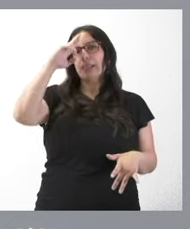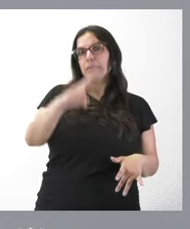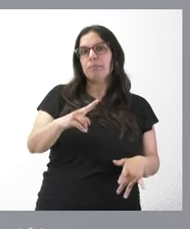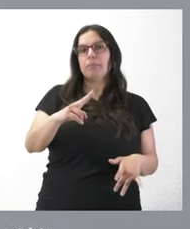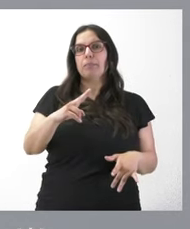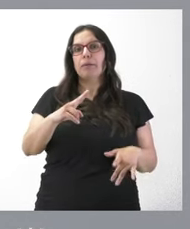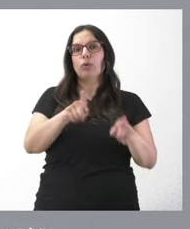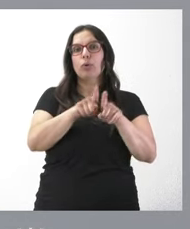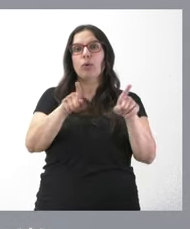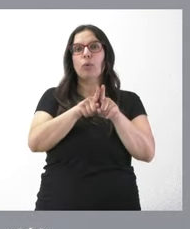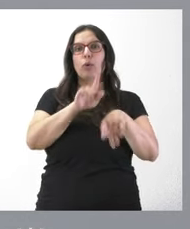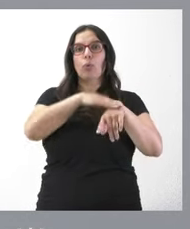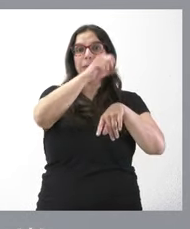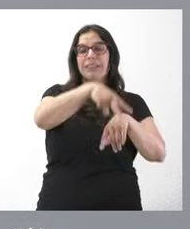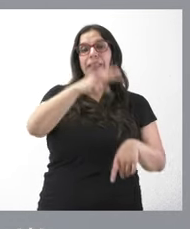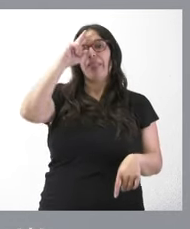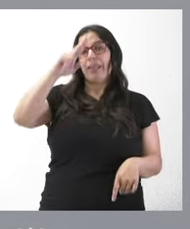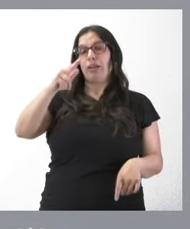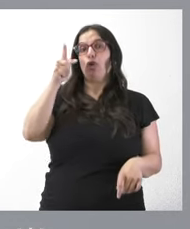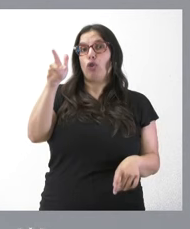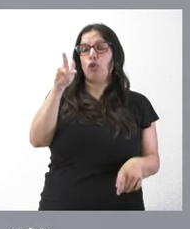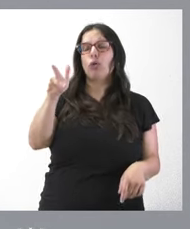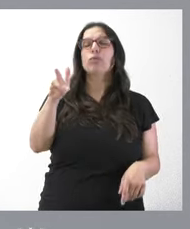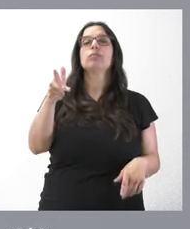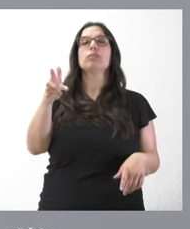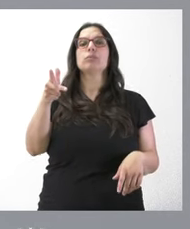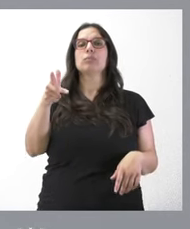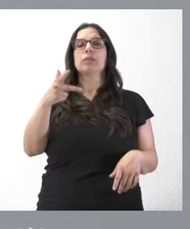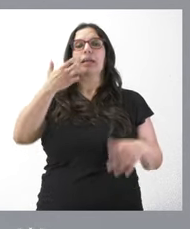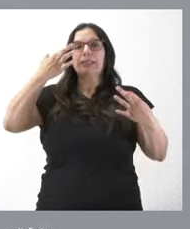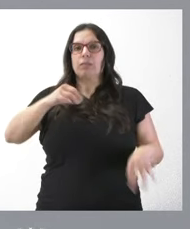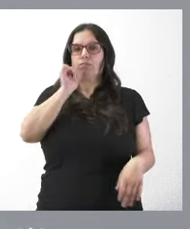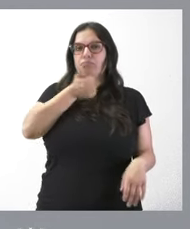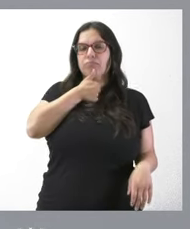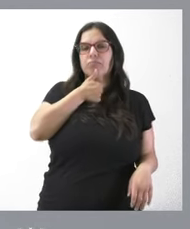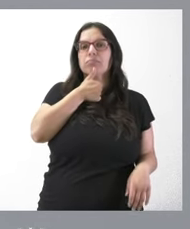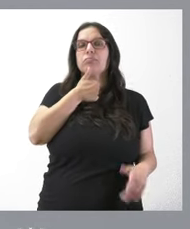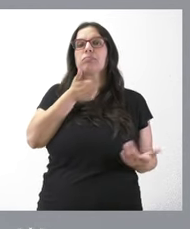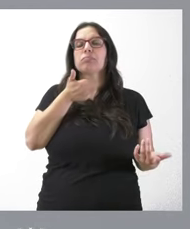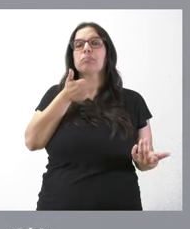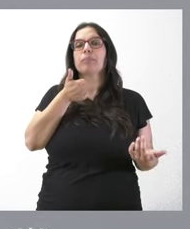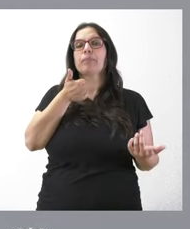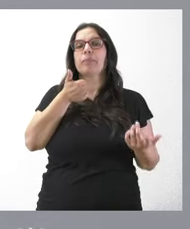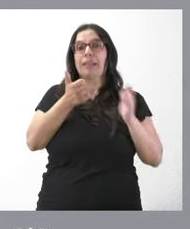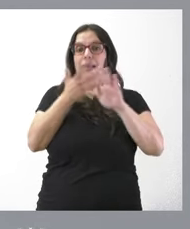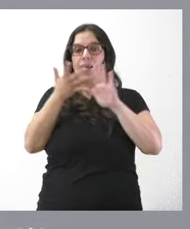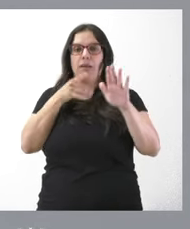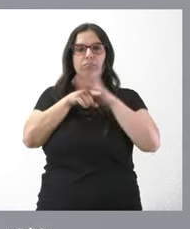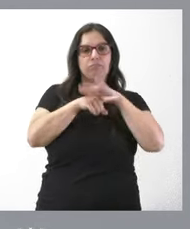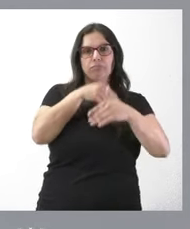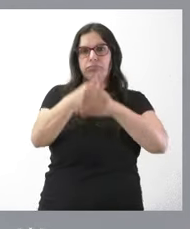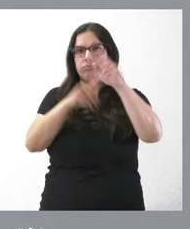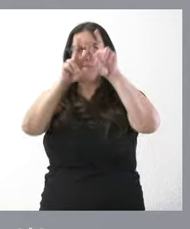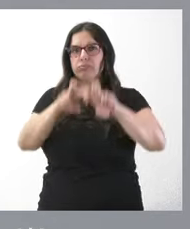de inocencia, derecho al honor de los afectados, garantía de anonimicidad y confinidad de aceleridad, feralidad en las tramitaciones,